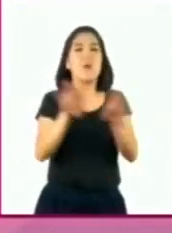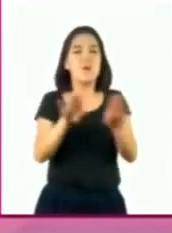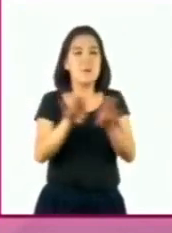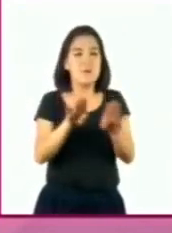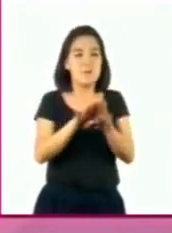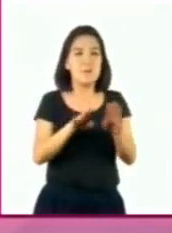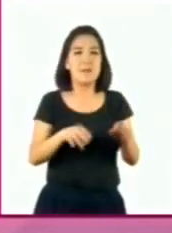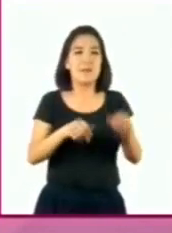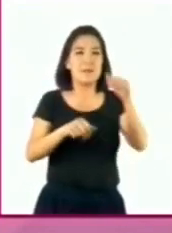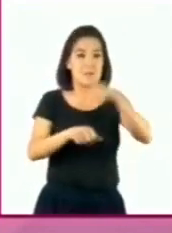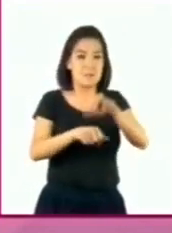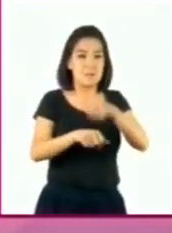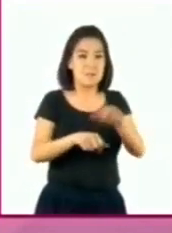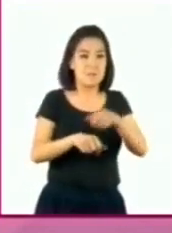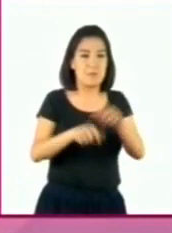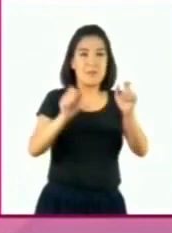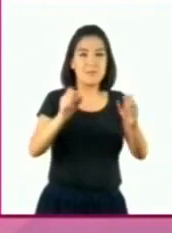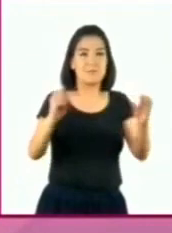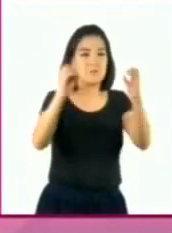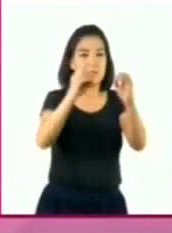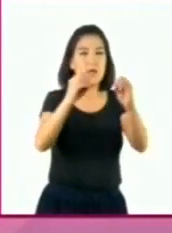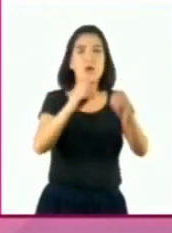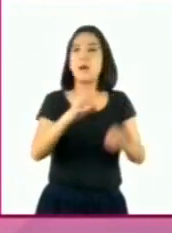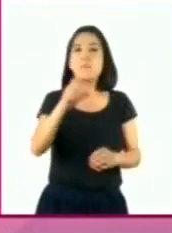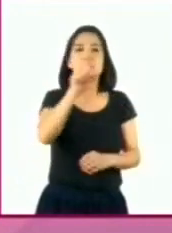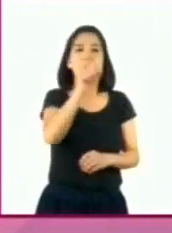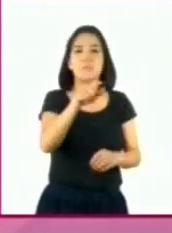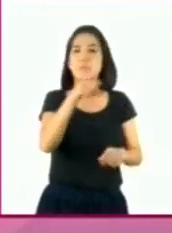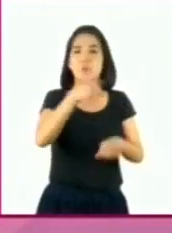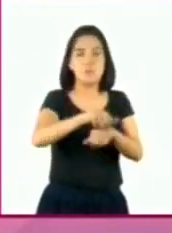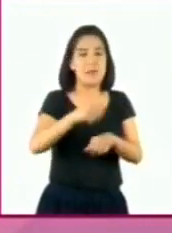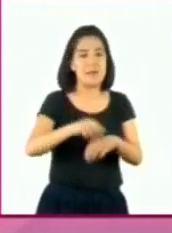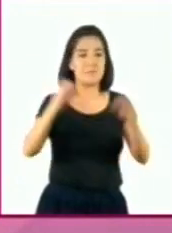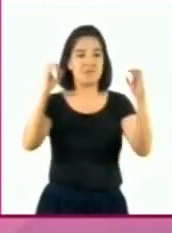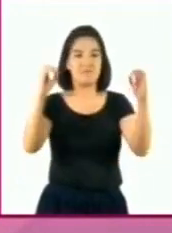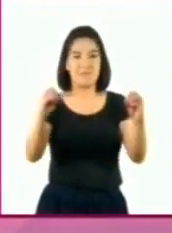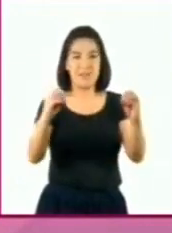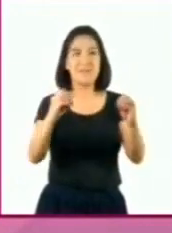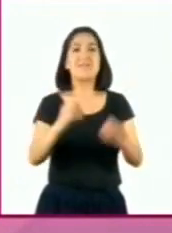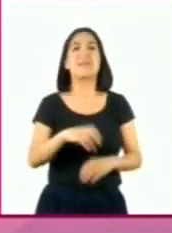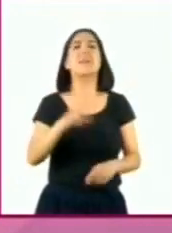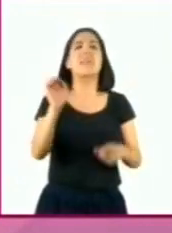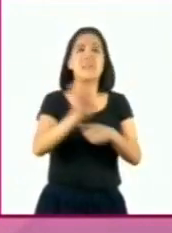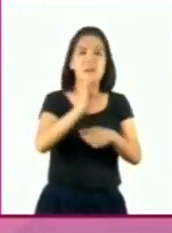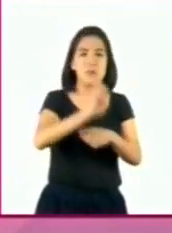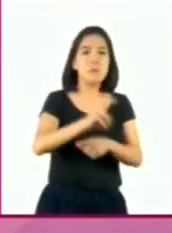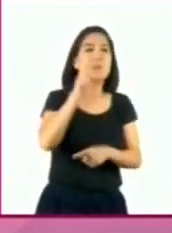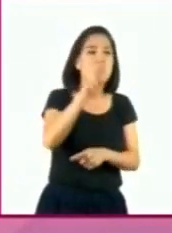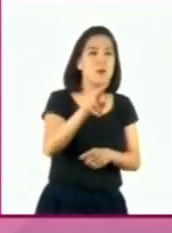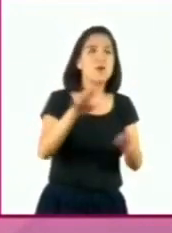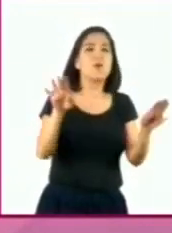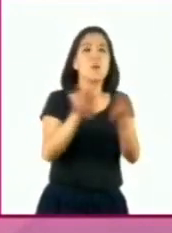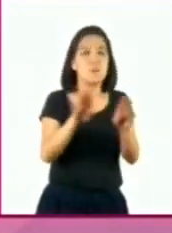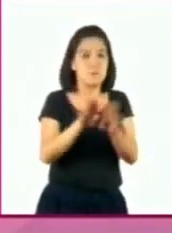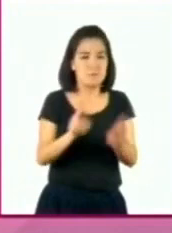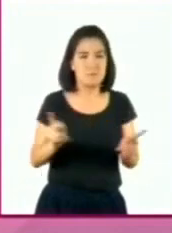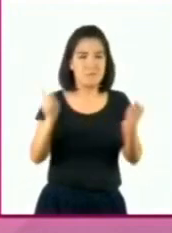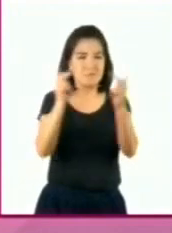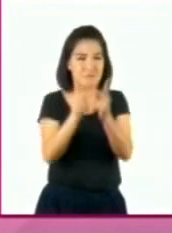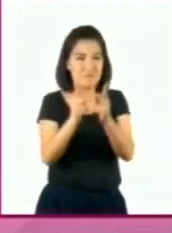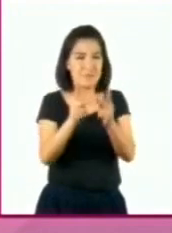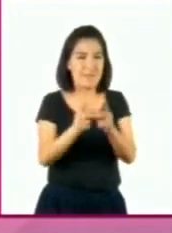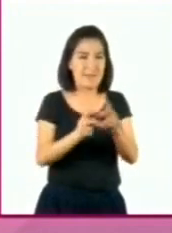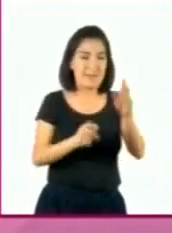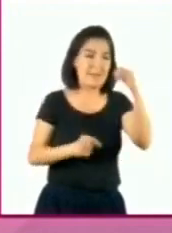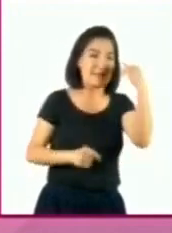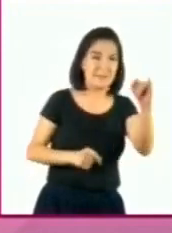entera únicamente tiene un dígito y es 0. Entonces, empezando a comparar dígitos de